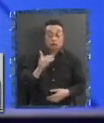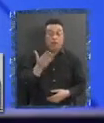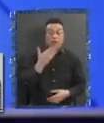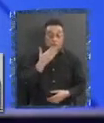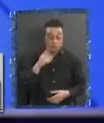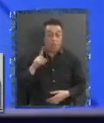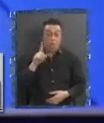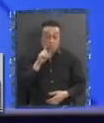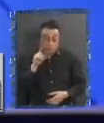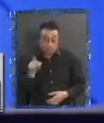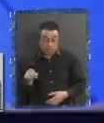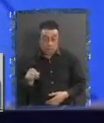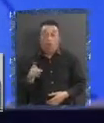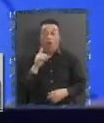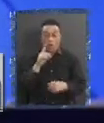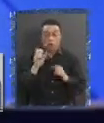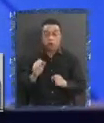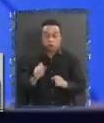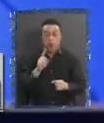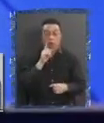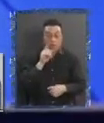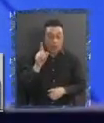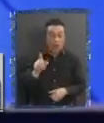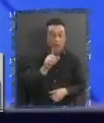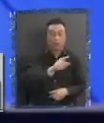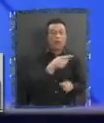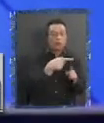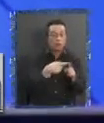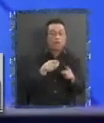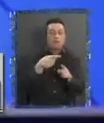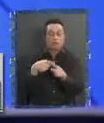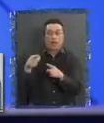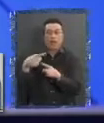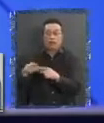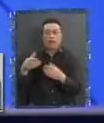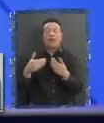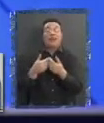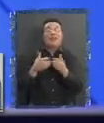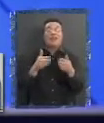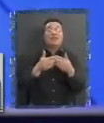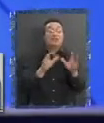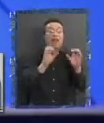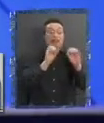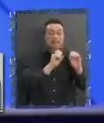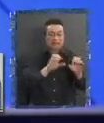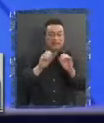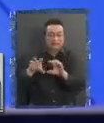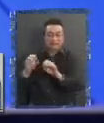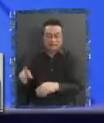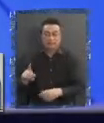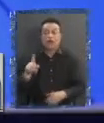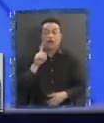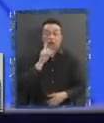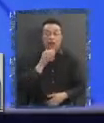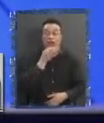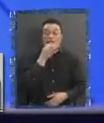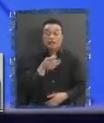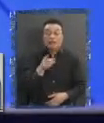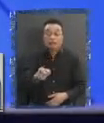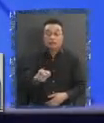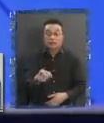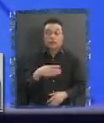que pueden existir los diferentes tipos la libertad de enseñanza. ¿Qué dice aquí? Que la